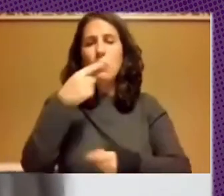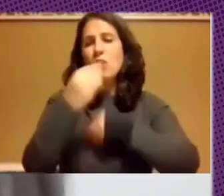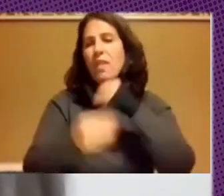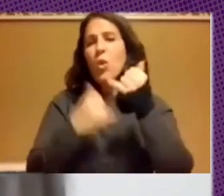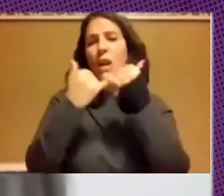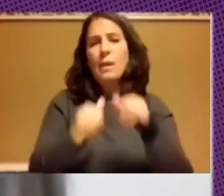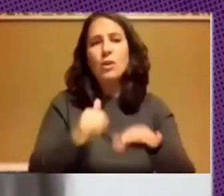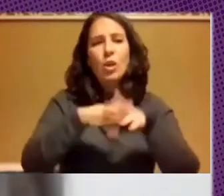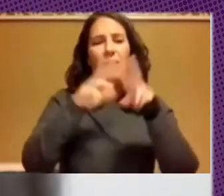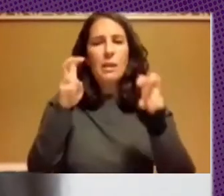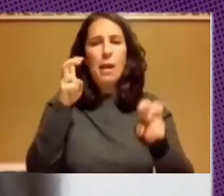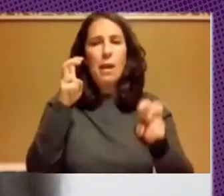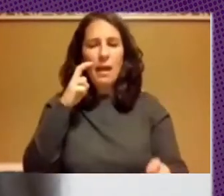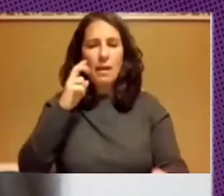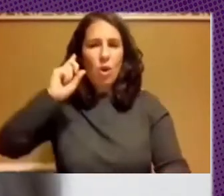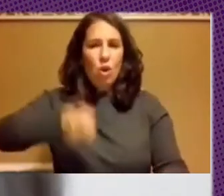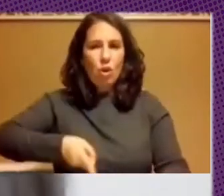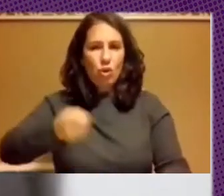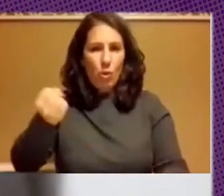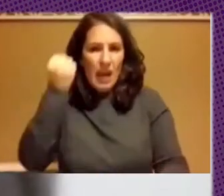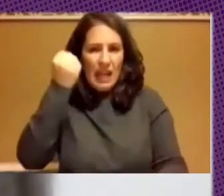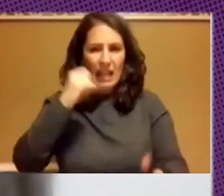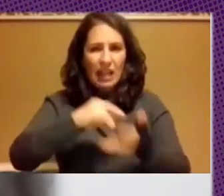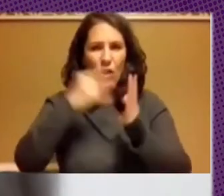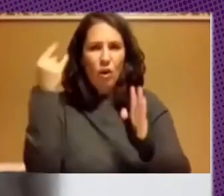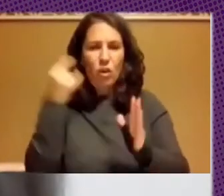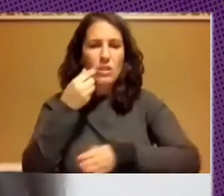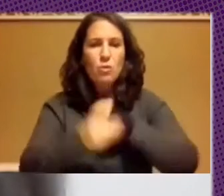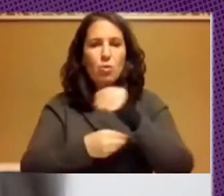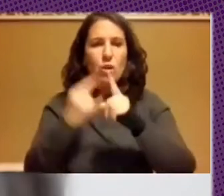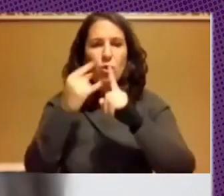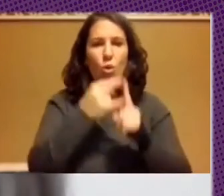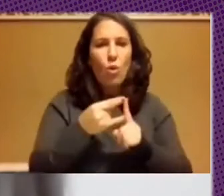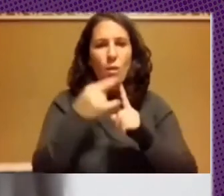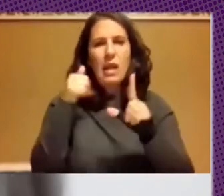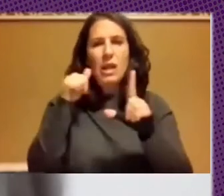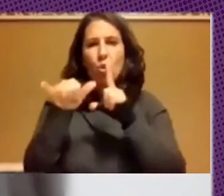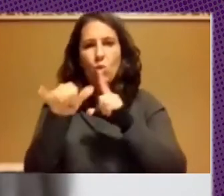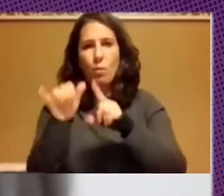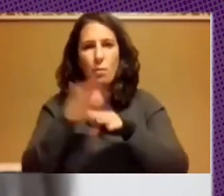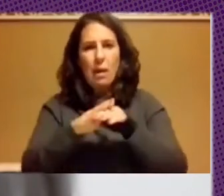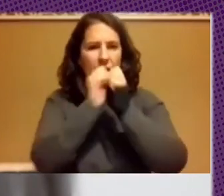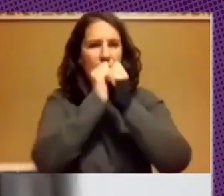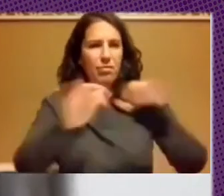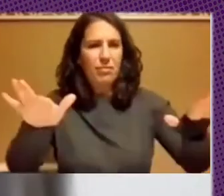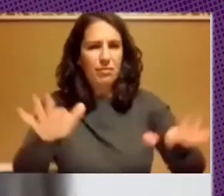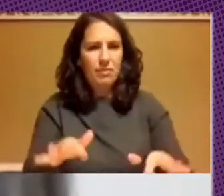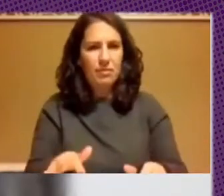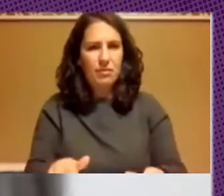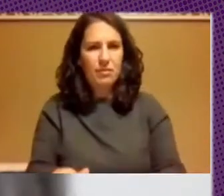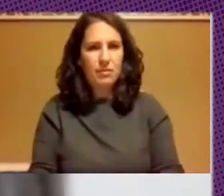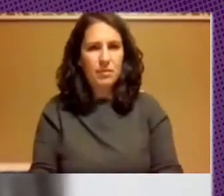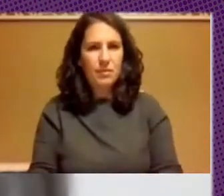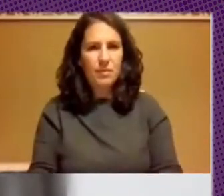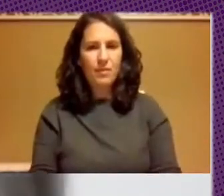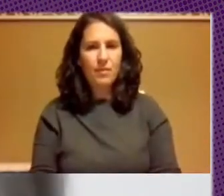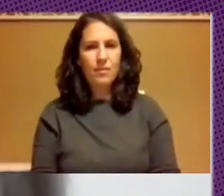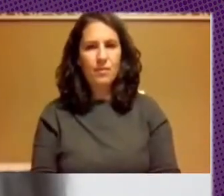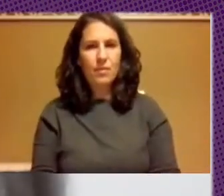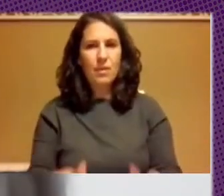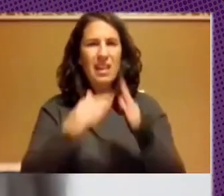estamos usando Zoom y estamos usando YouTube para emitir a ese punto estamos así de